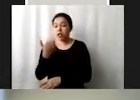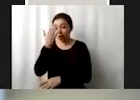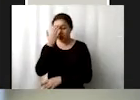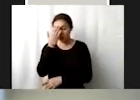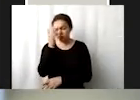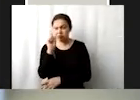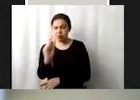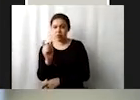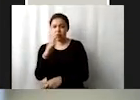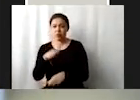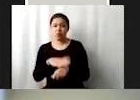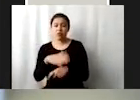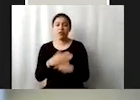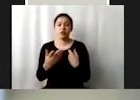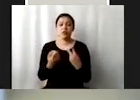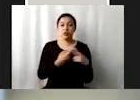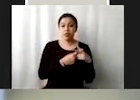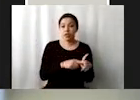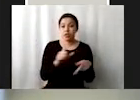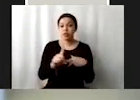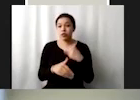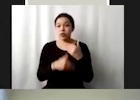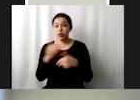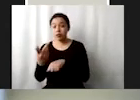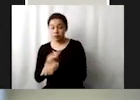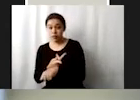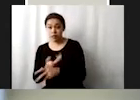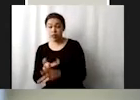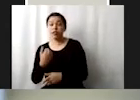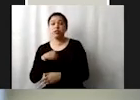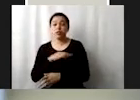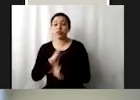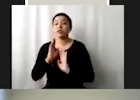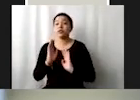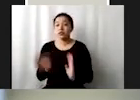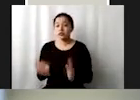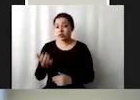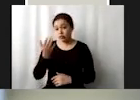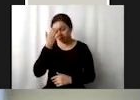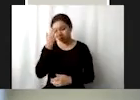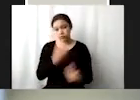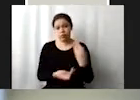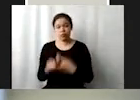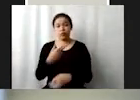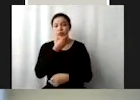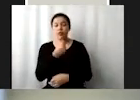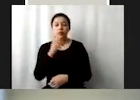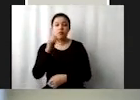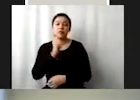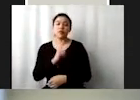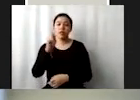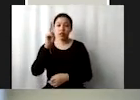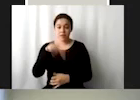más sus causas y sus consecuencias una vez que nos hemos sentido todos y todas interpelados por esa realidad